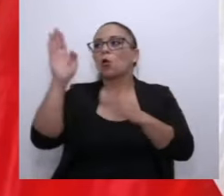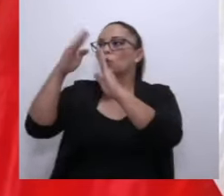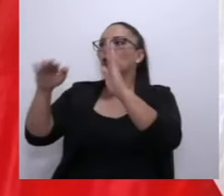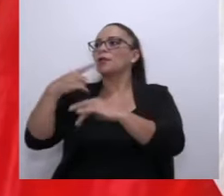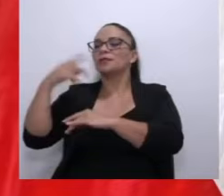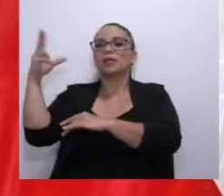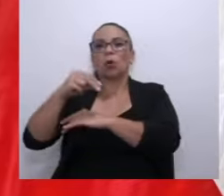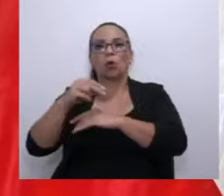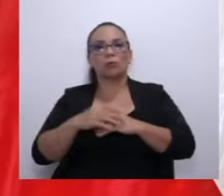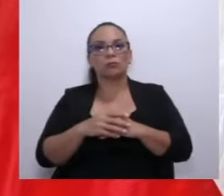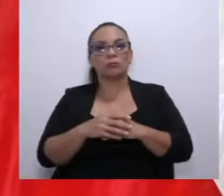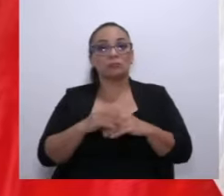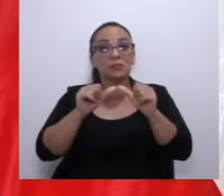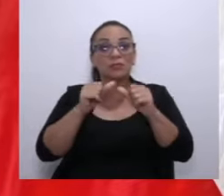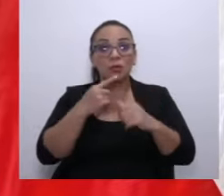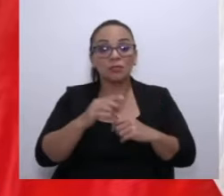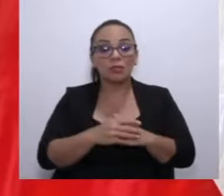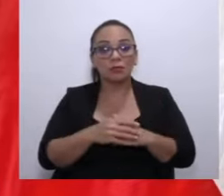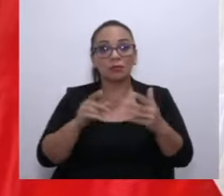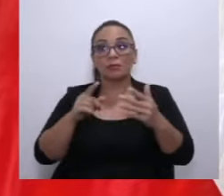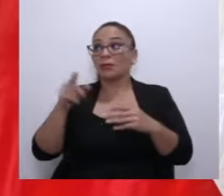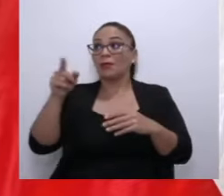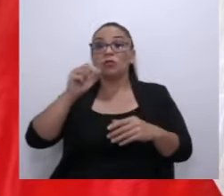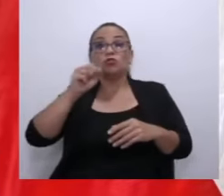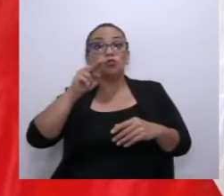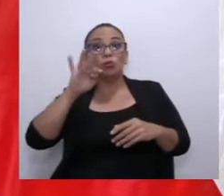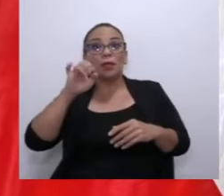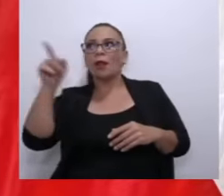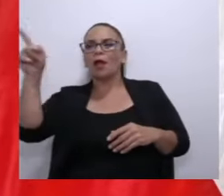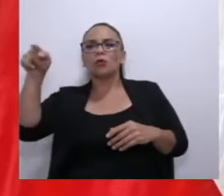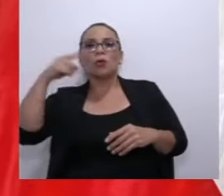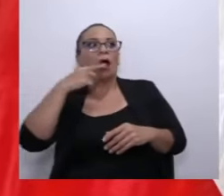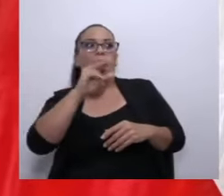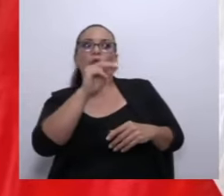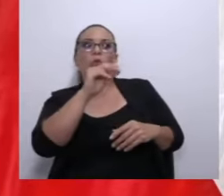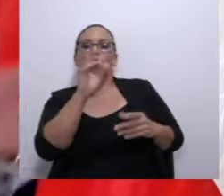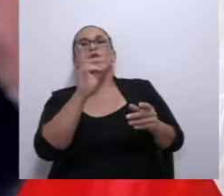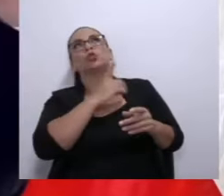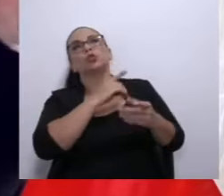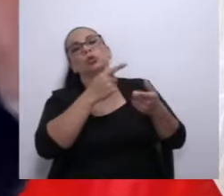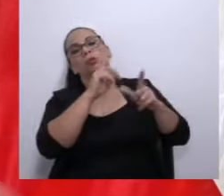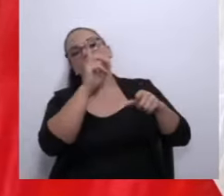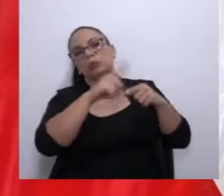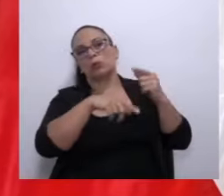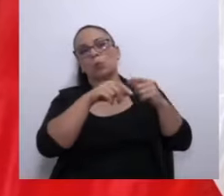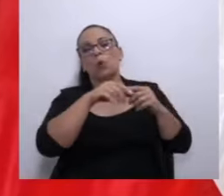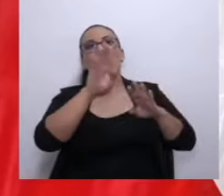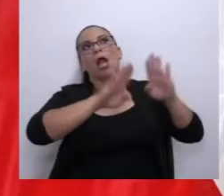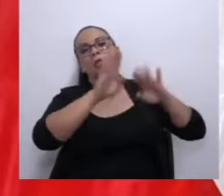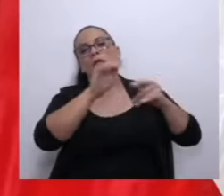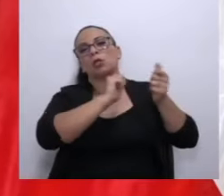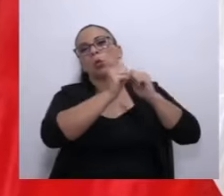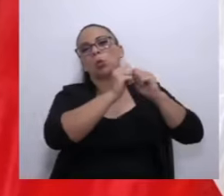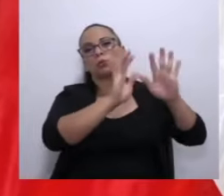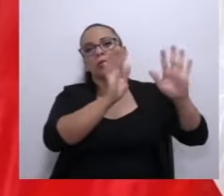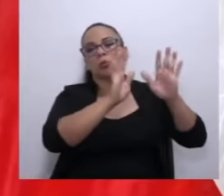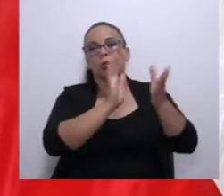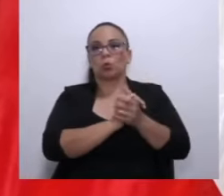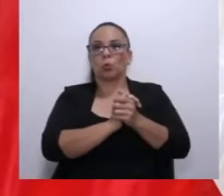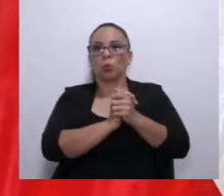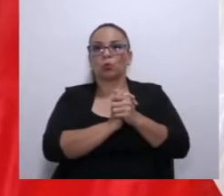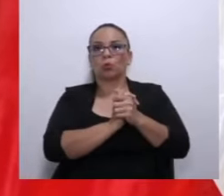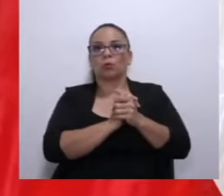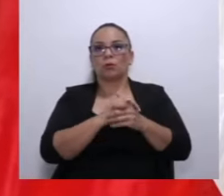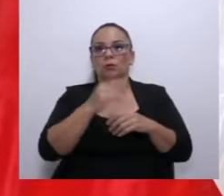Sigo. SUTEL, no, no, Dios guarde, no se pueden subastar las 18 meses pateando el tarro, para que